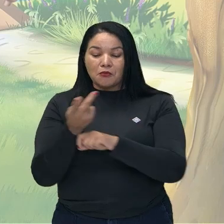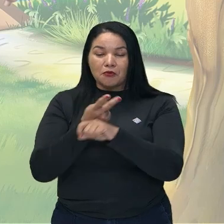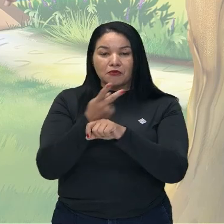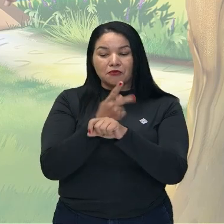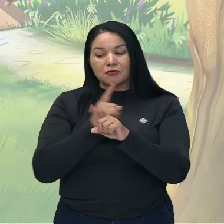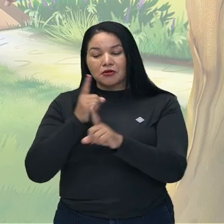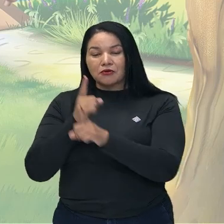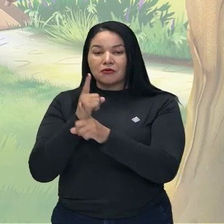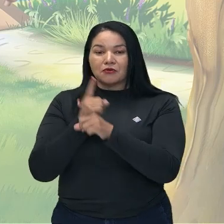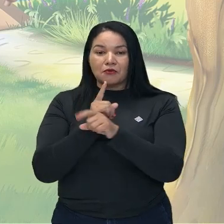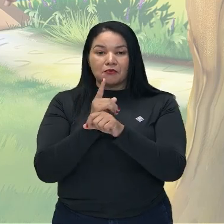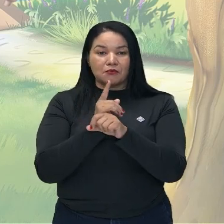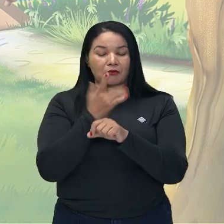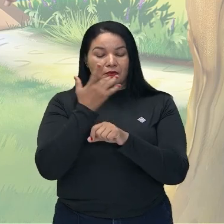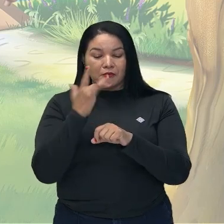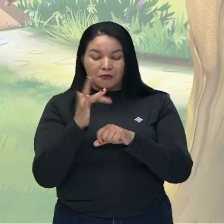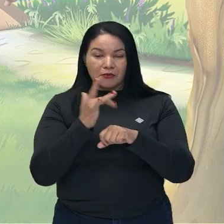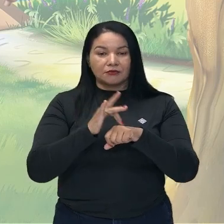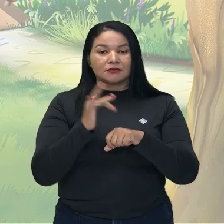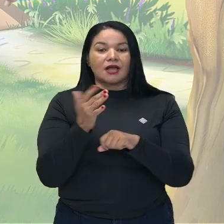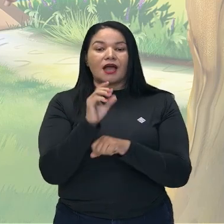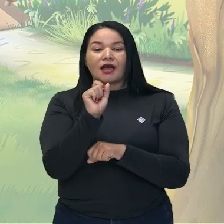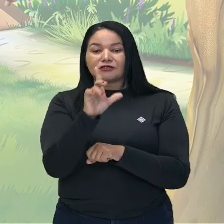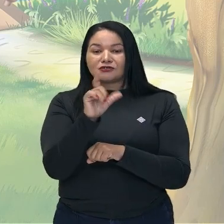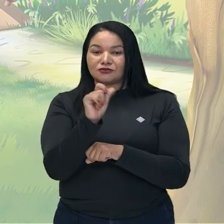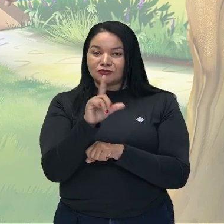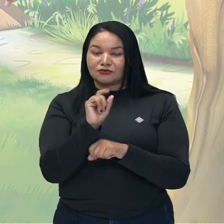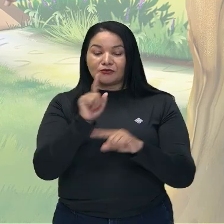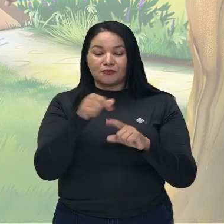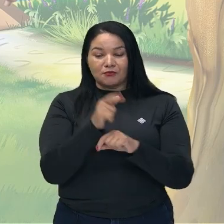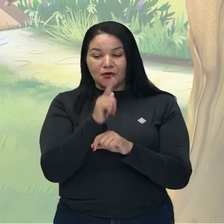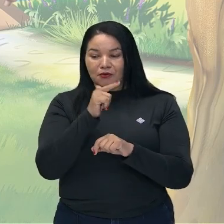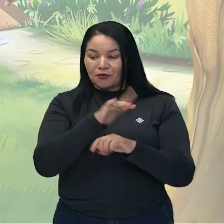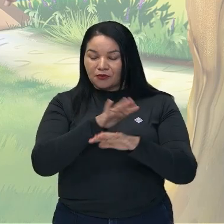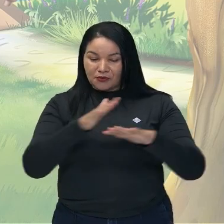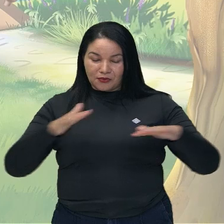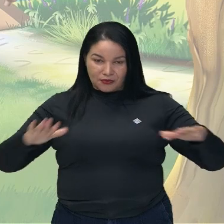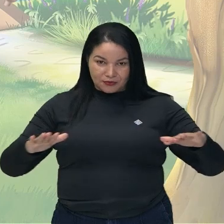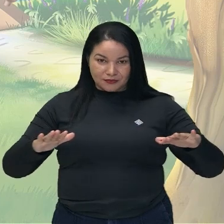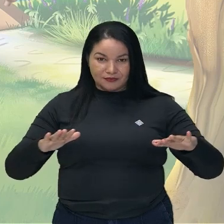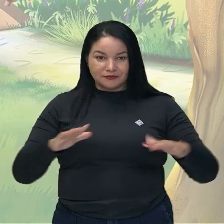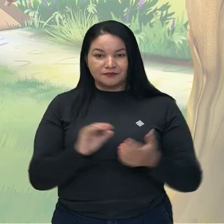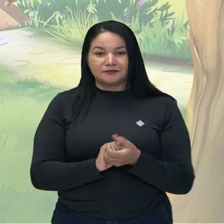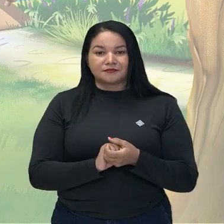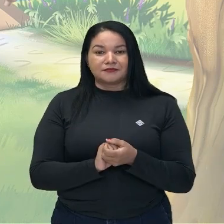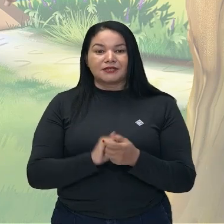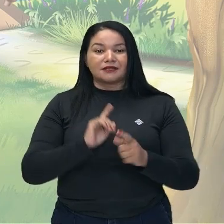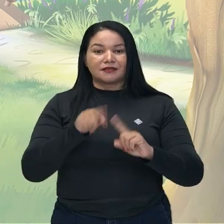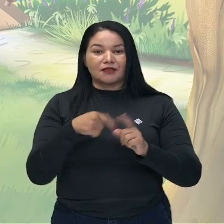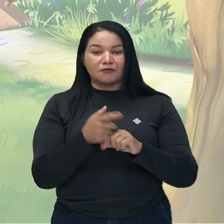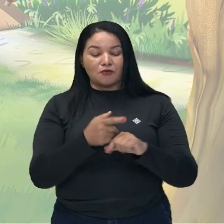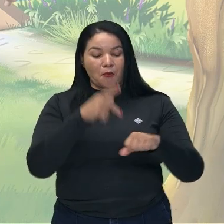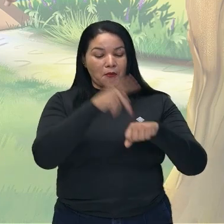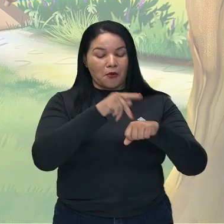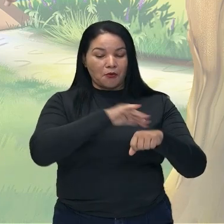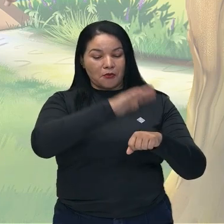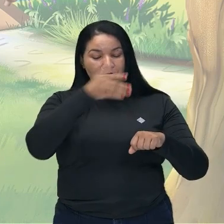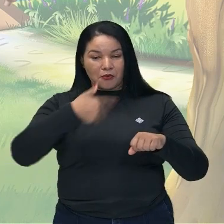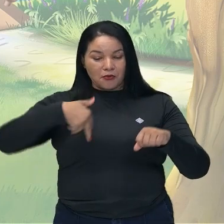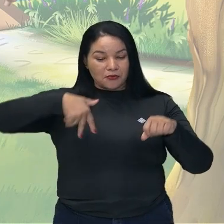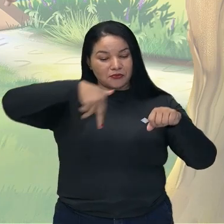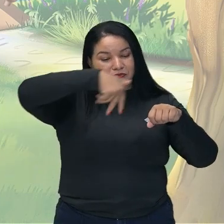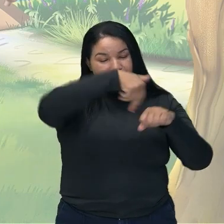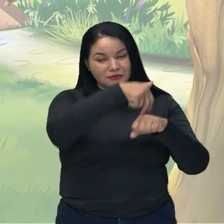brillante cristal azul en el río. Ella sube a la montaña más